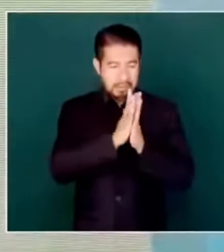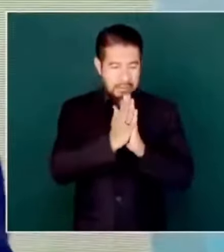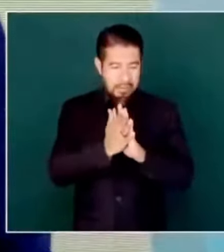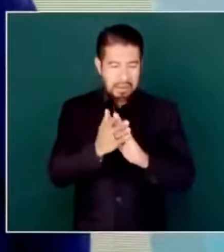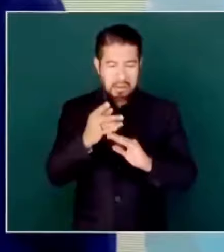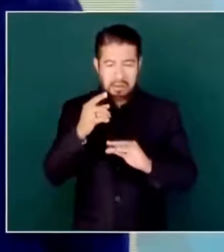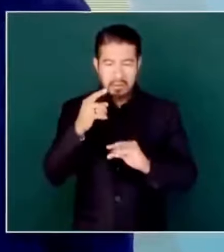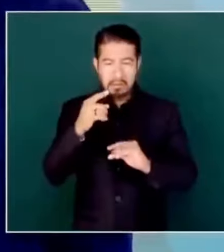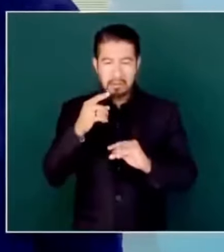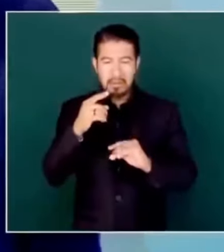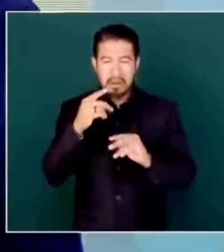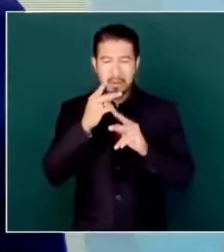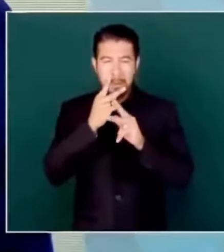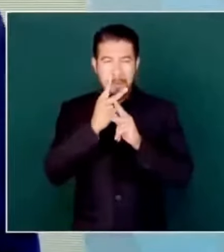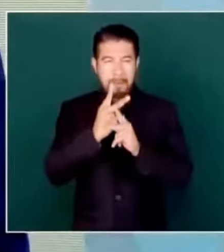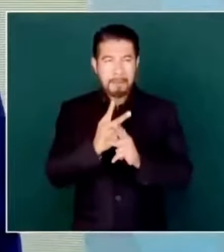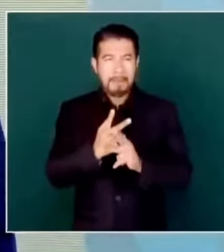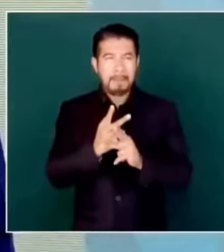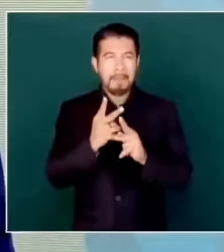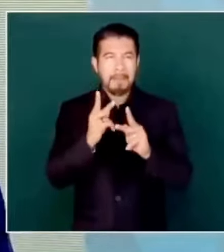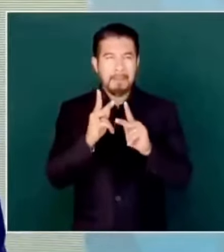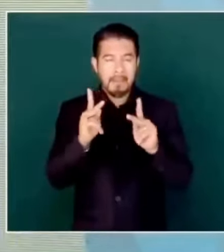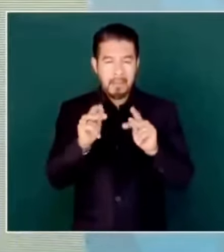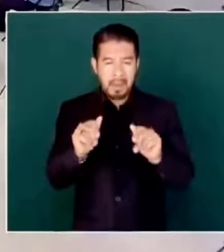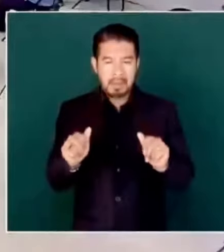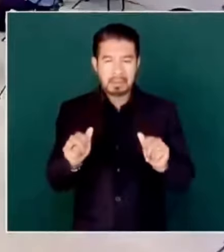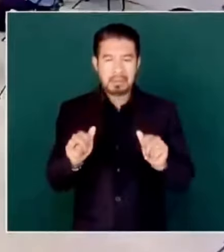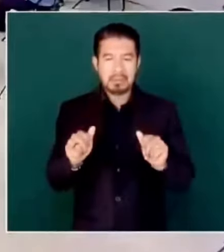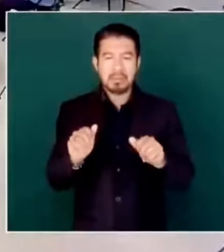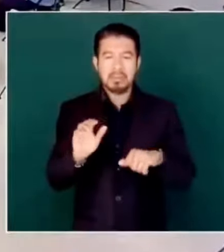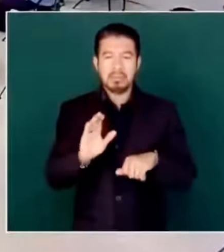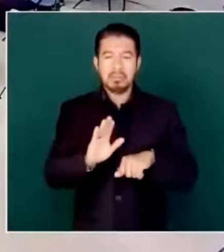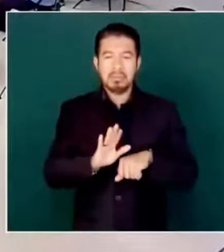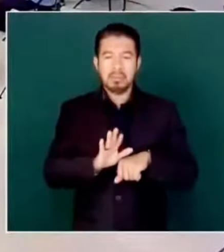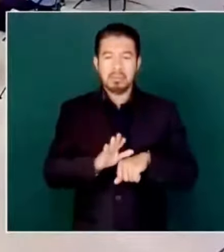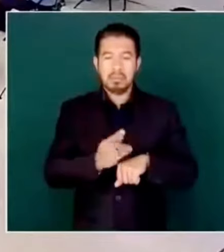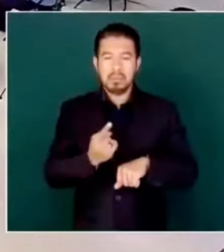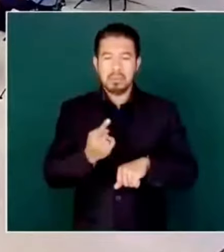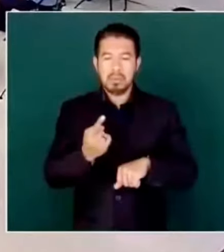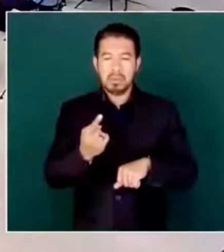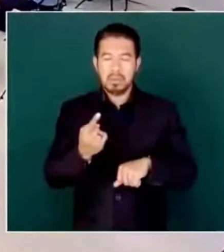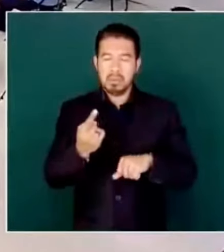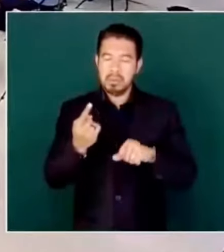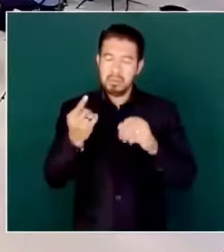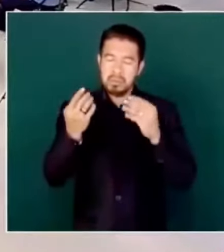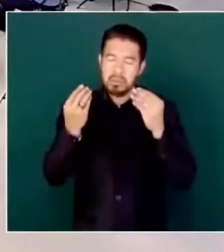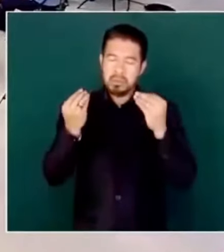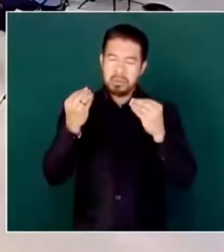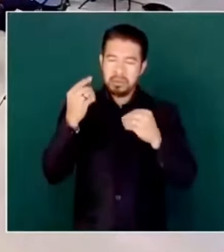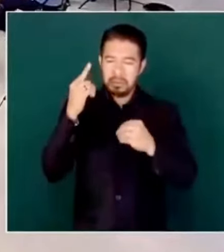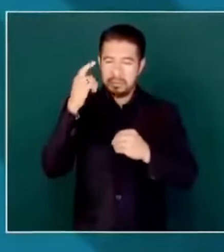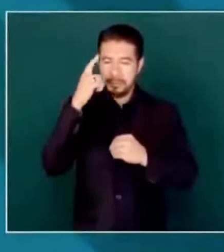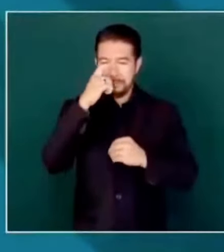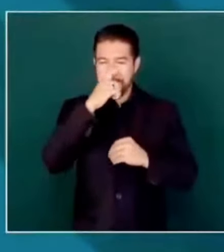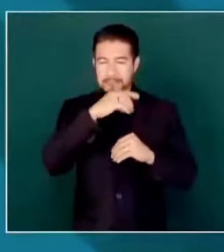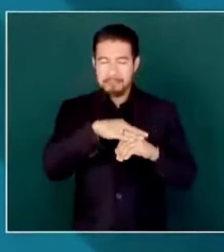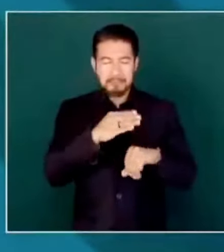porque demanda de mucho trabajo de concientización.